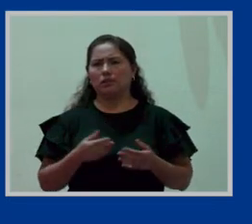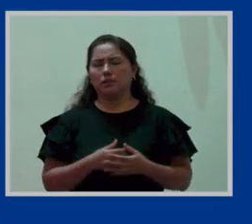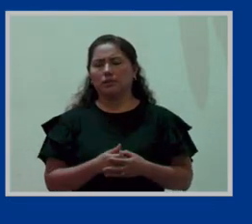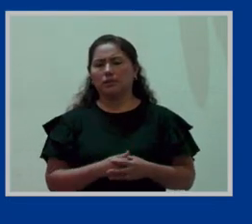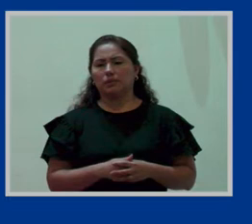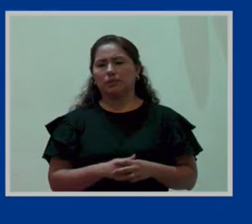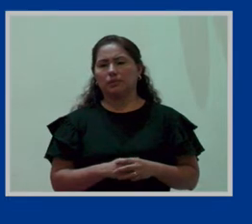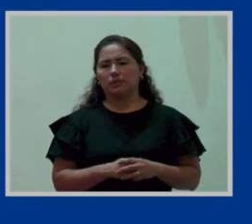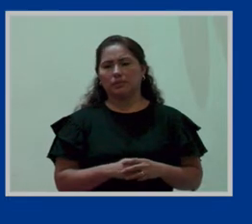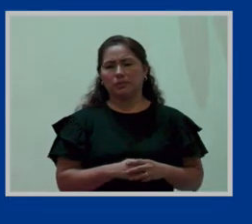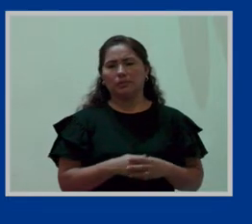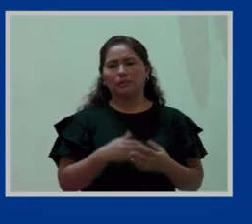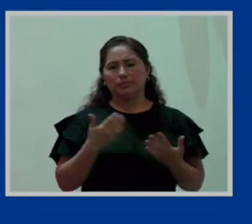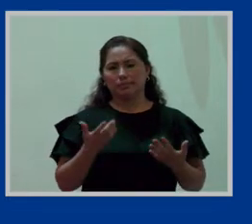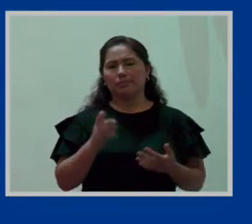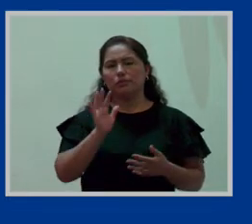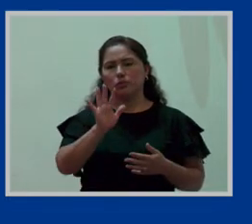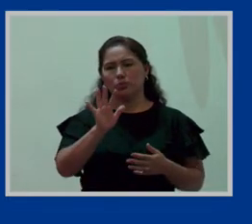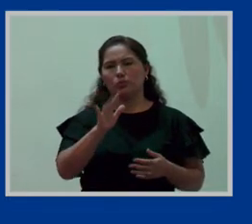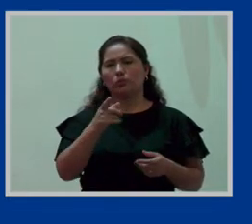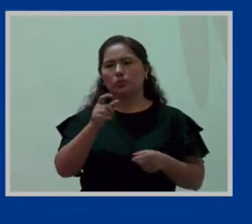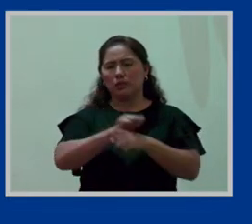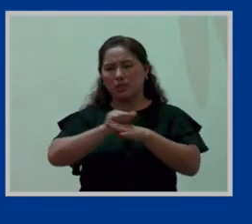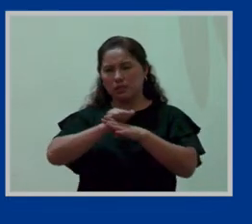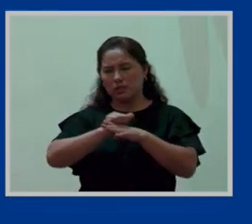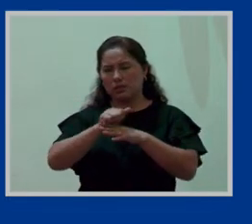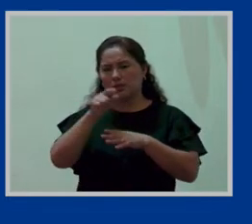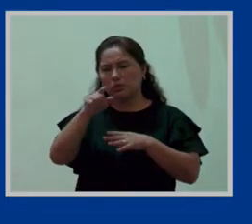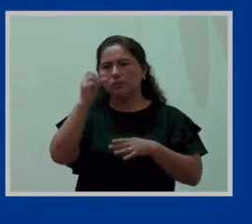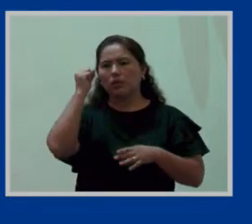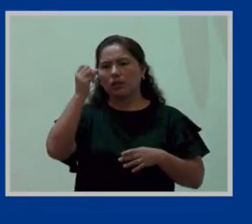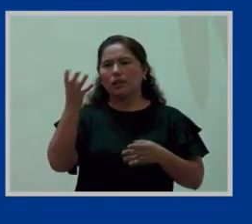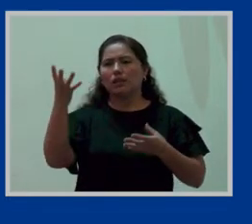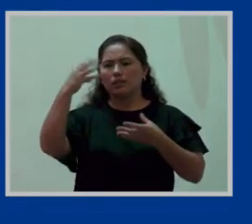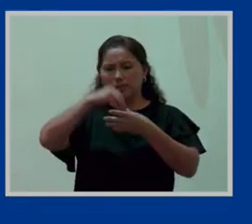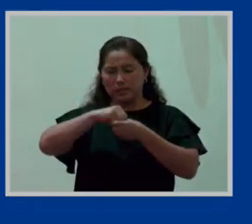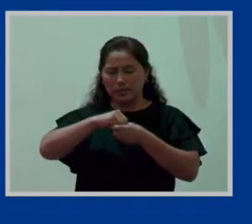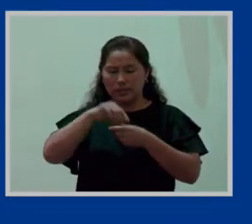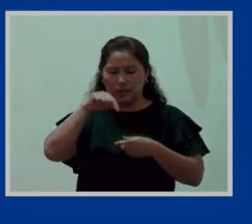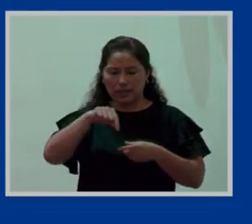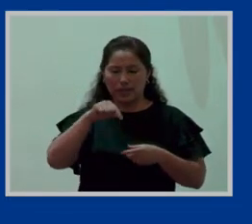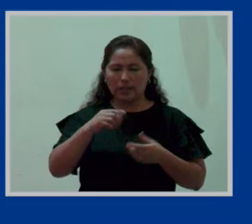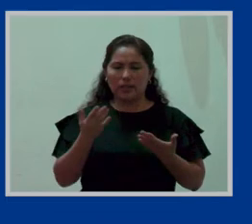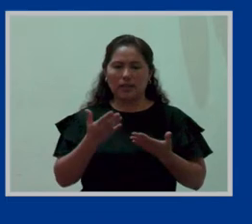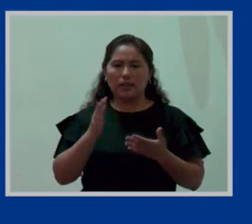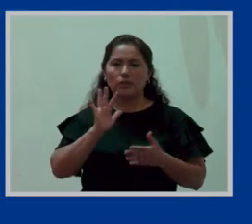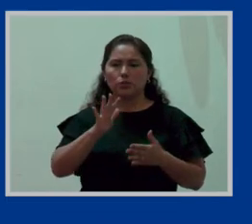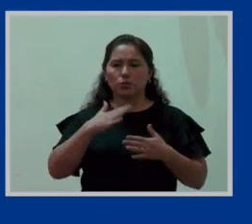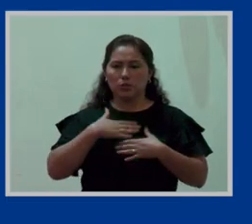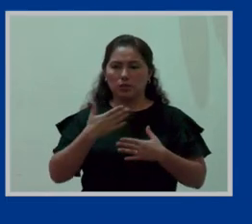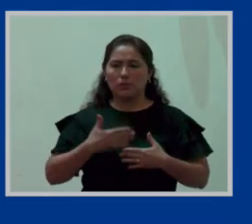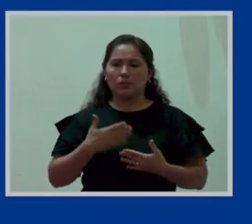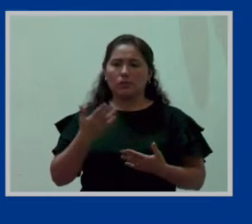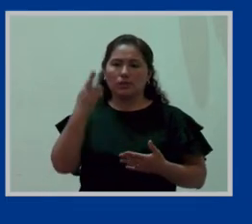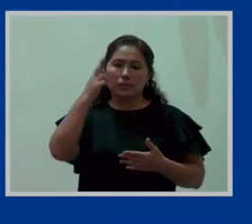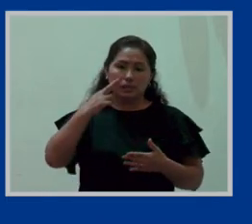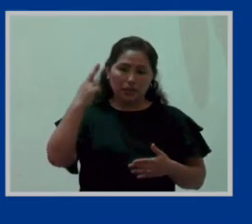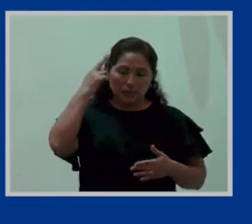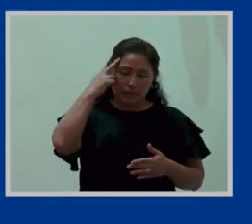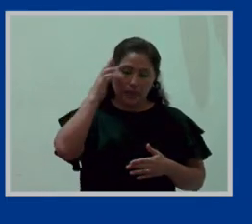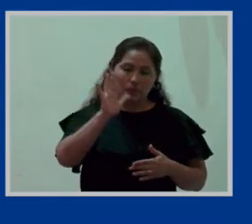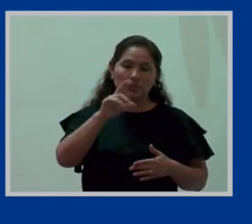la materialización del ejercicio de este derecho está es que está la necesidad y justamente por la necesidad